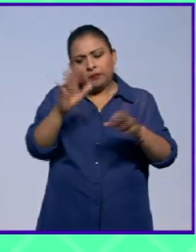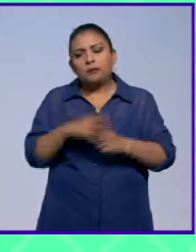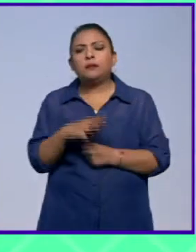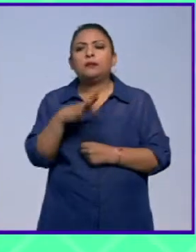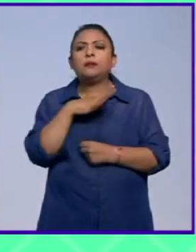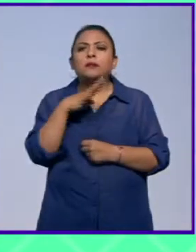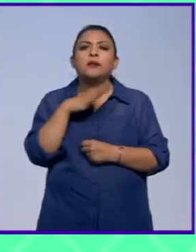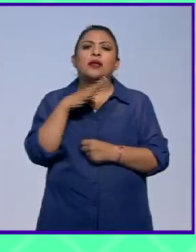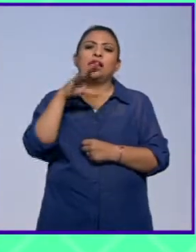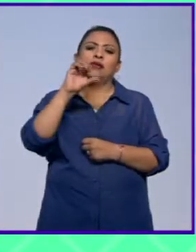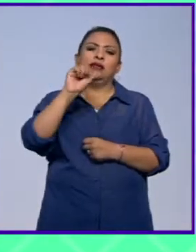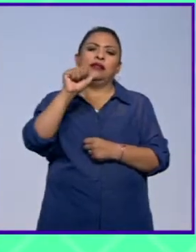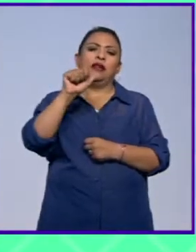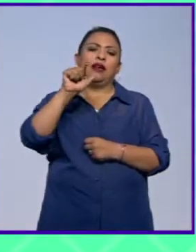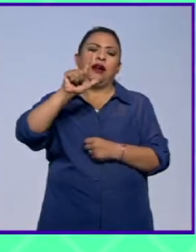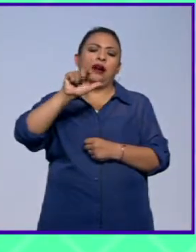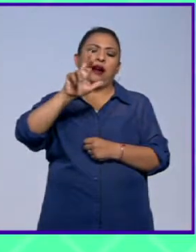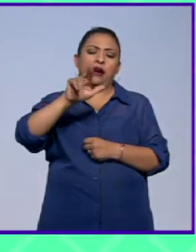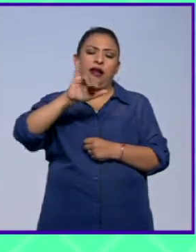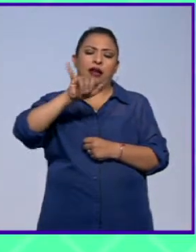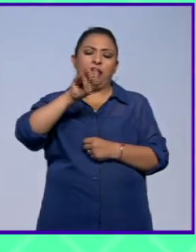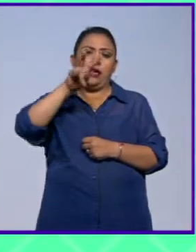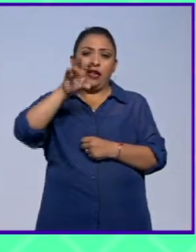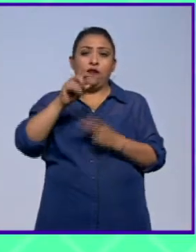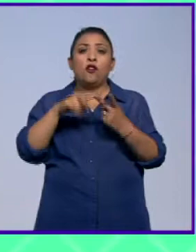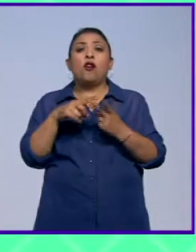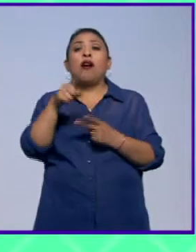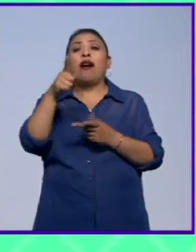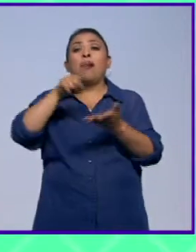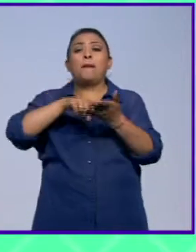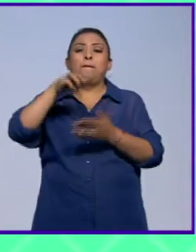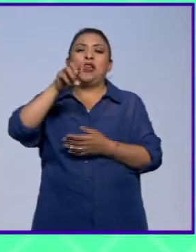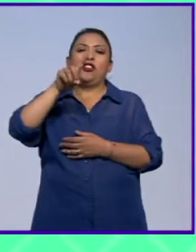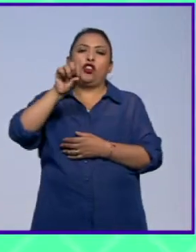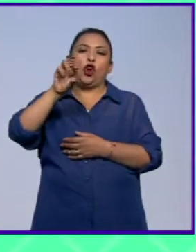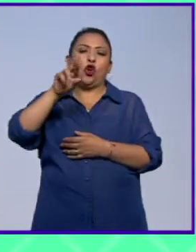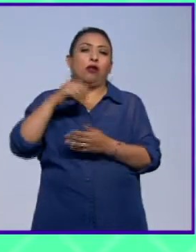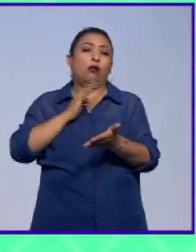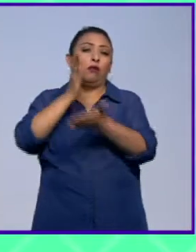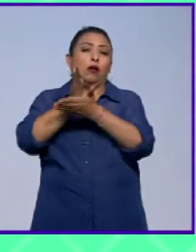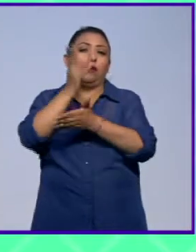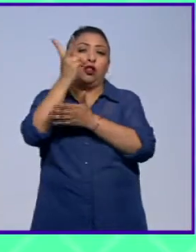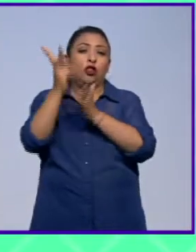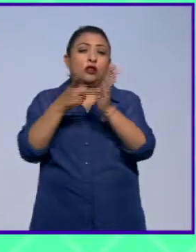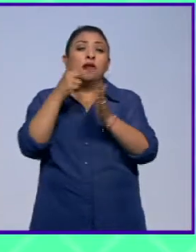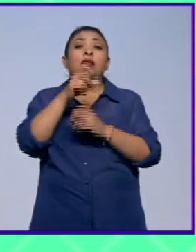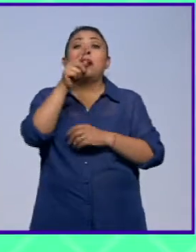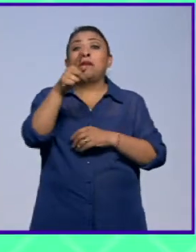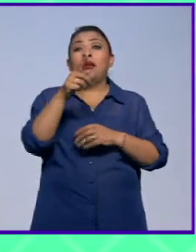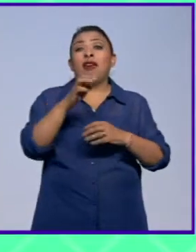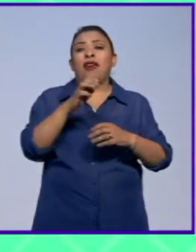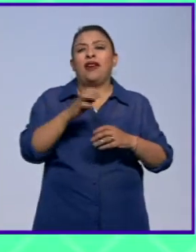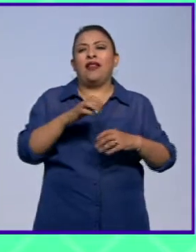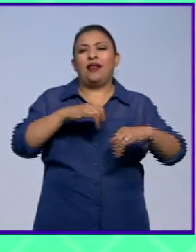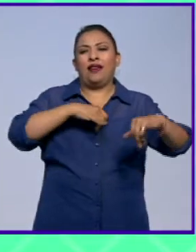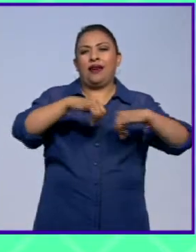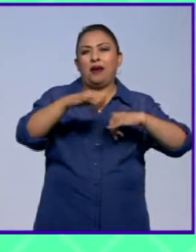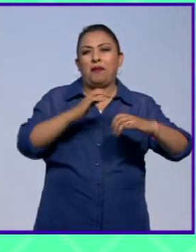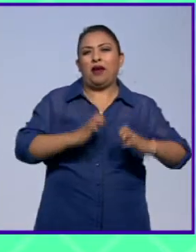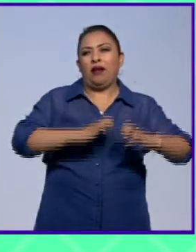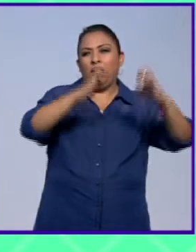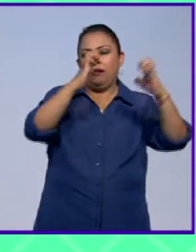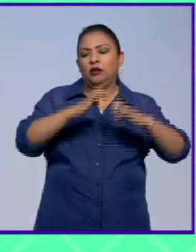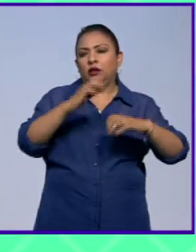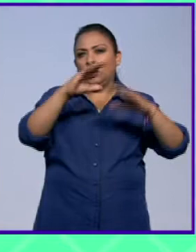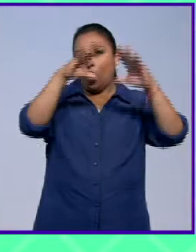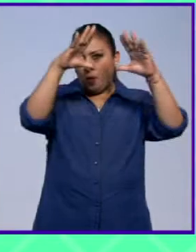Sarajevo, están dos coberturas en Medio Oriente, tenemos efectivamente el desastre de las Torres Gemelas. Para